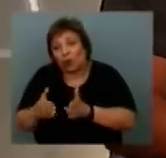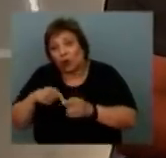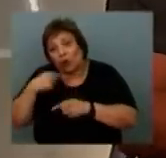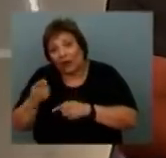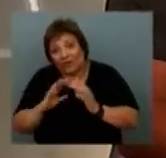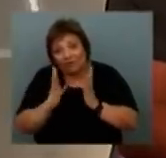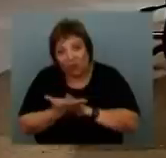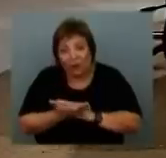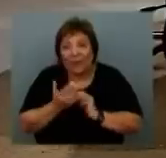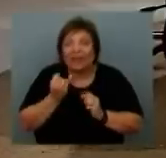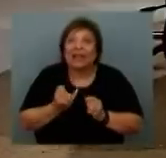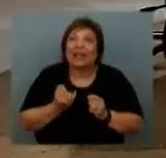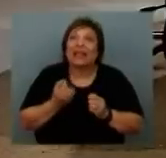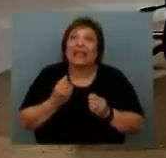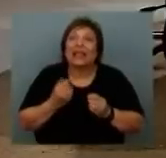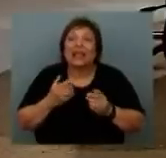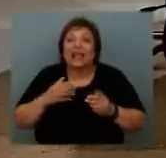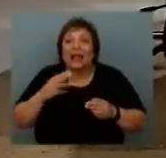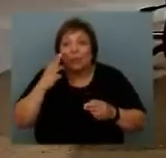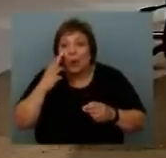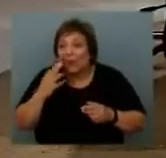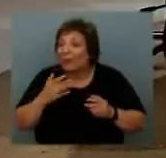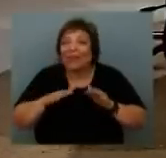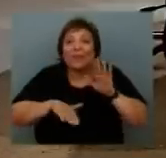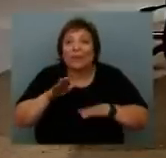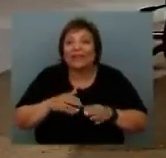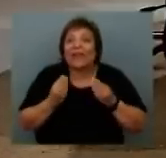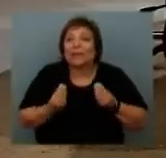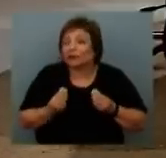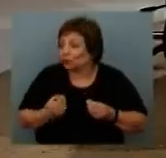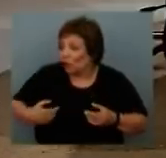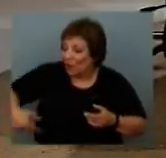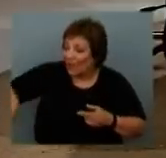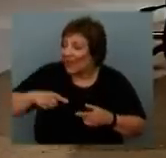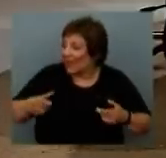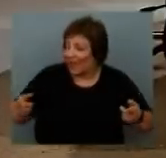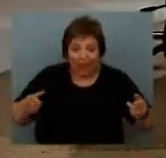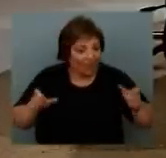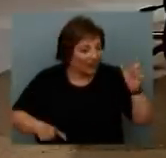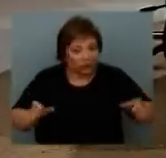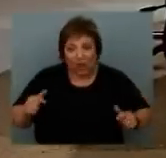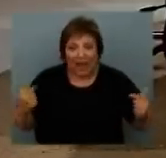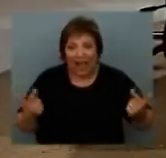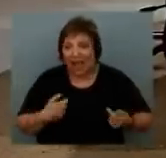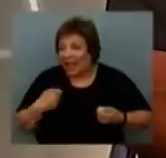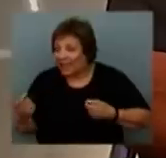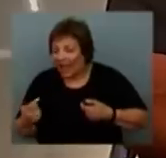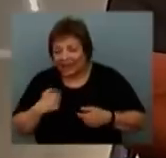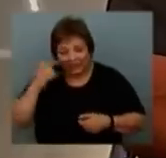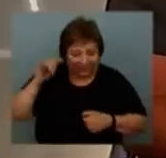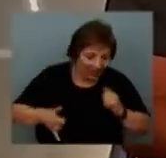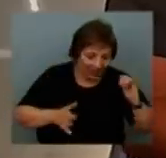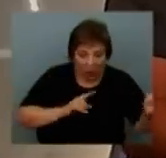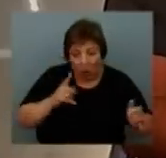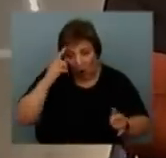Y también las circunstancias que rodean a las personas hacen que nos moldiemos y tengamos una forma u otra de actuar. En